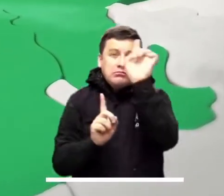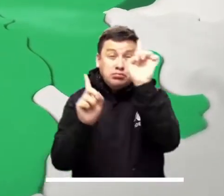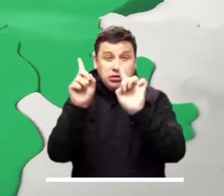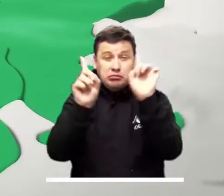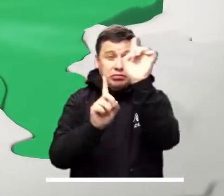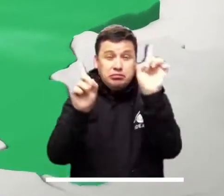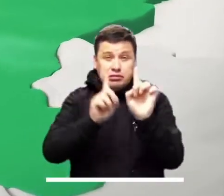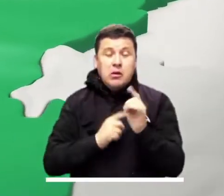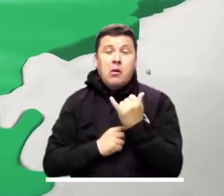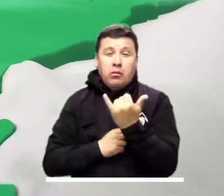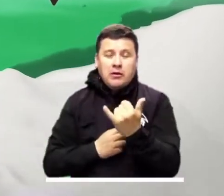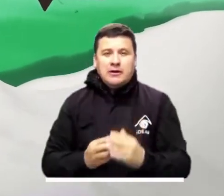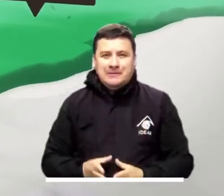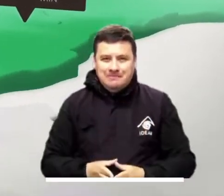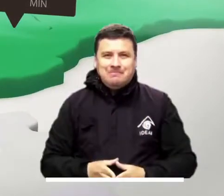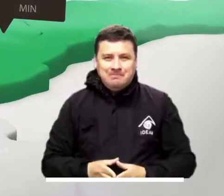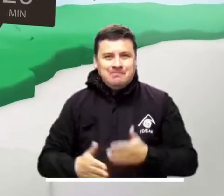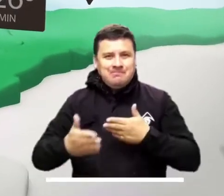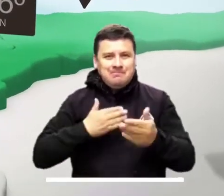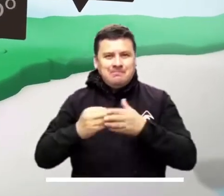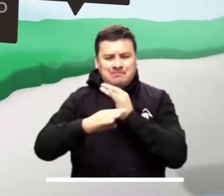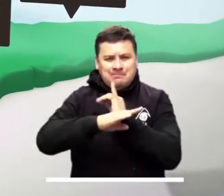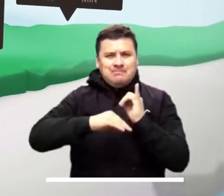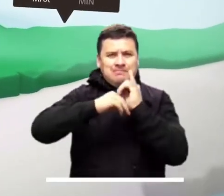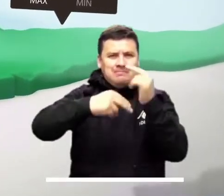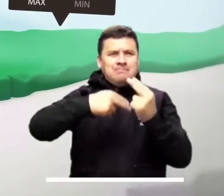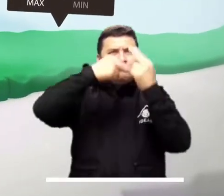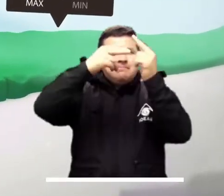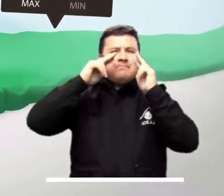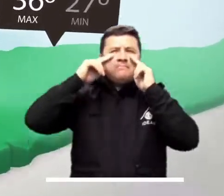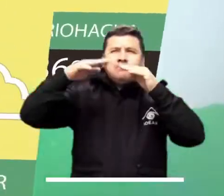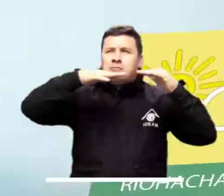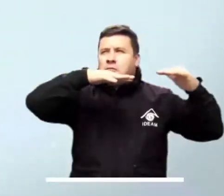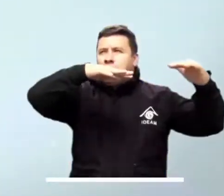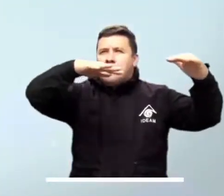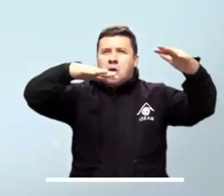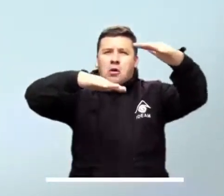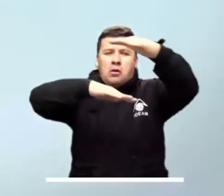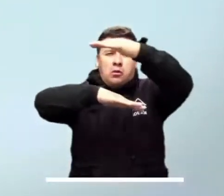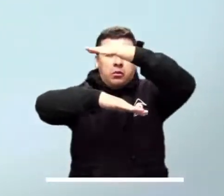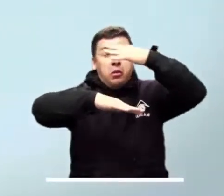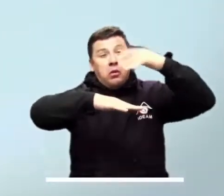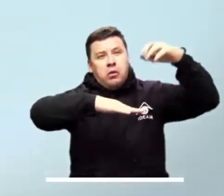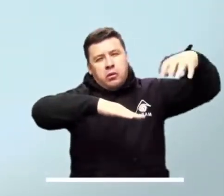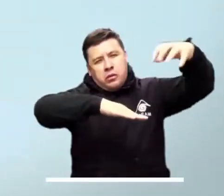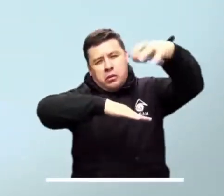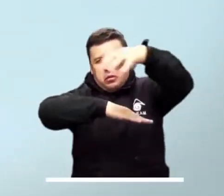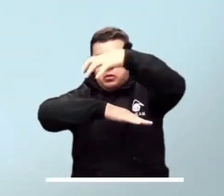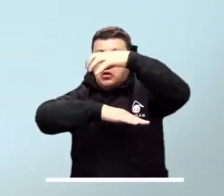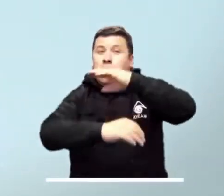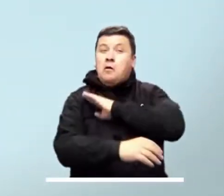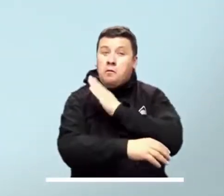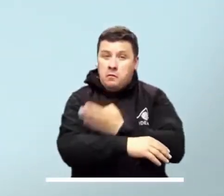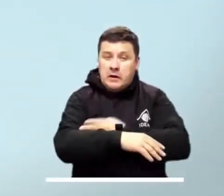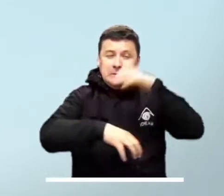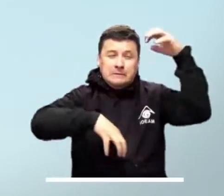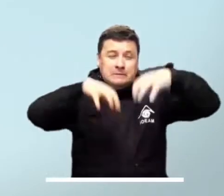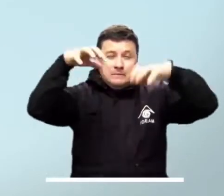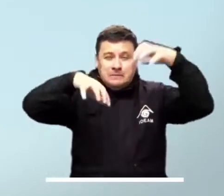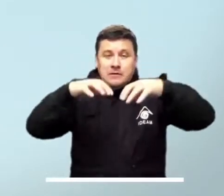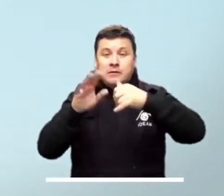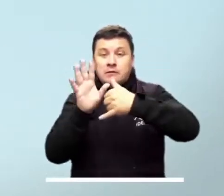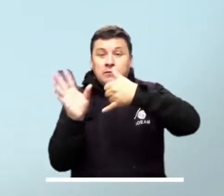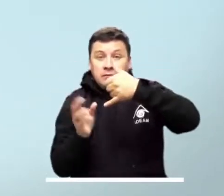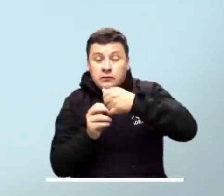suroccidente y occidente de La Guajira. Además tendremos probabilidades de tormentas eléctricas. En el archipiélago de San Andrés y